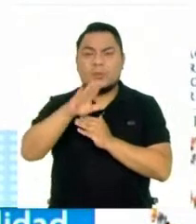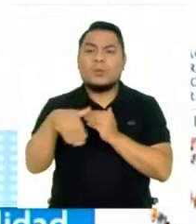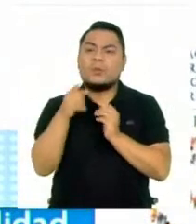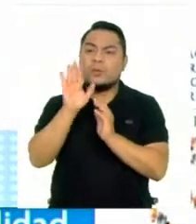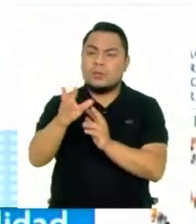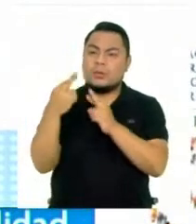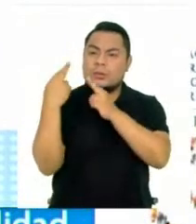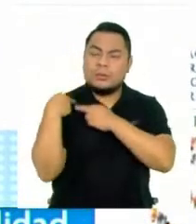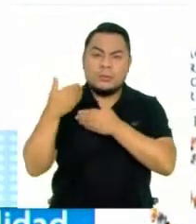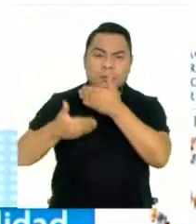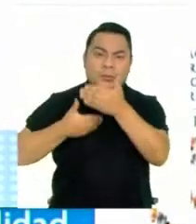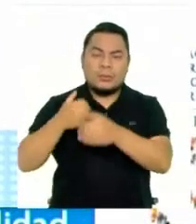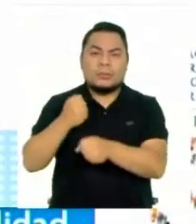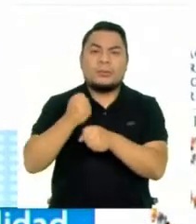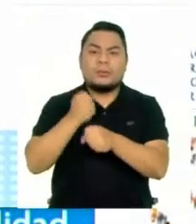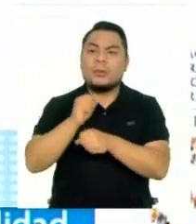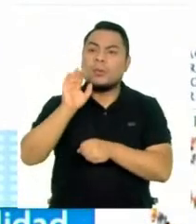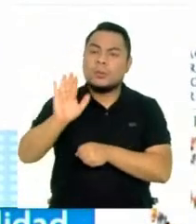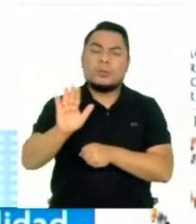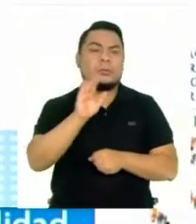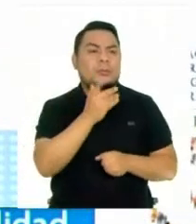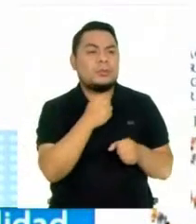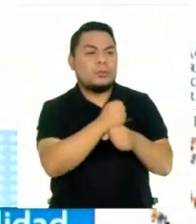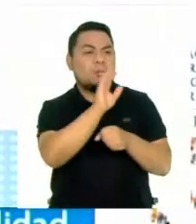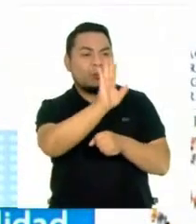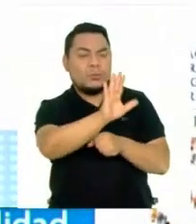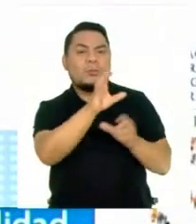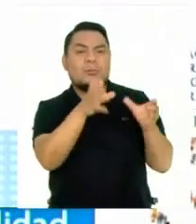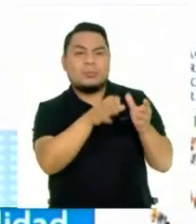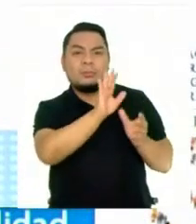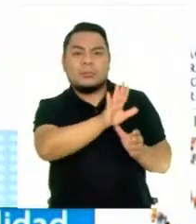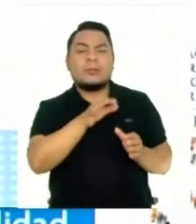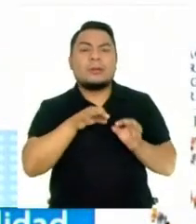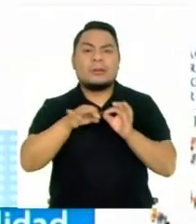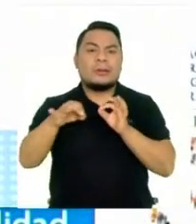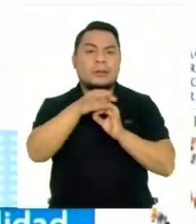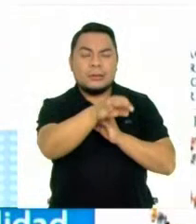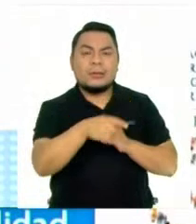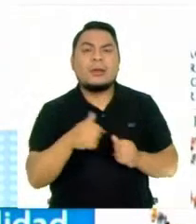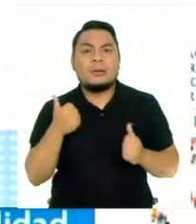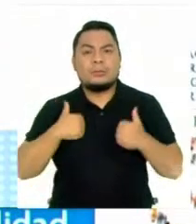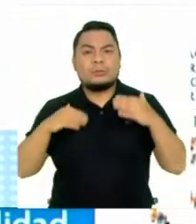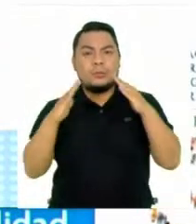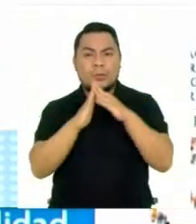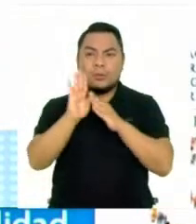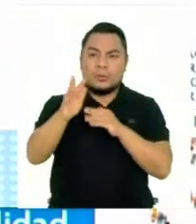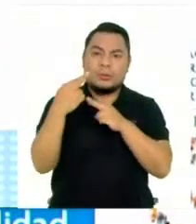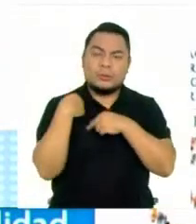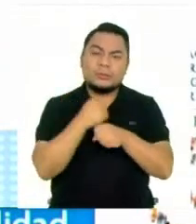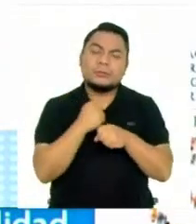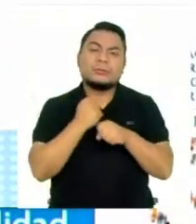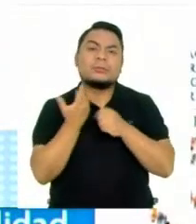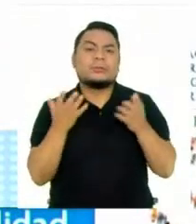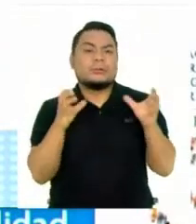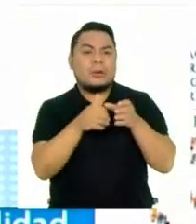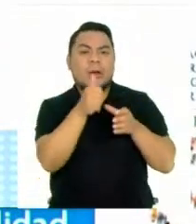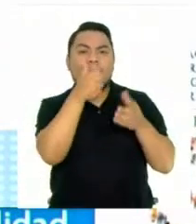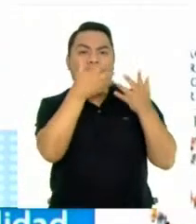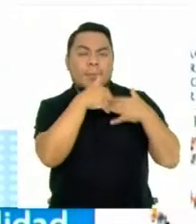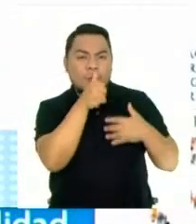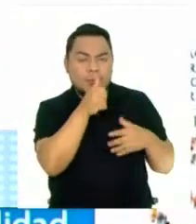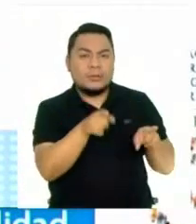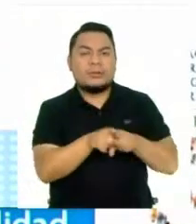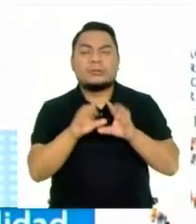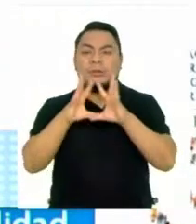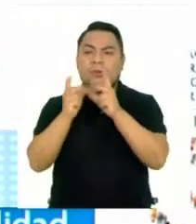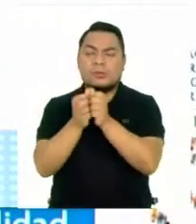uno, cuál es el espacio que le toca al Estado, a las regiones, a las municipalidades, al sector privado,